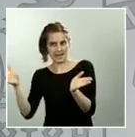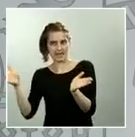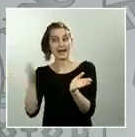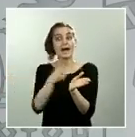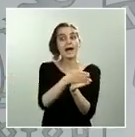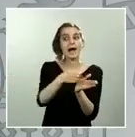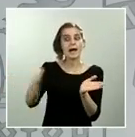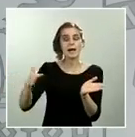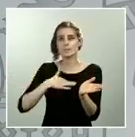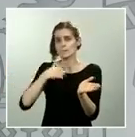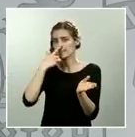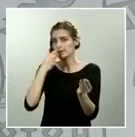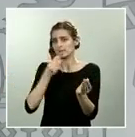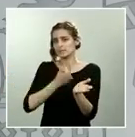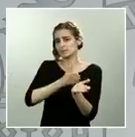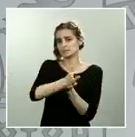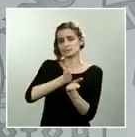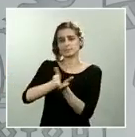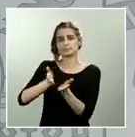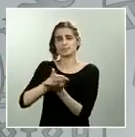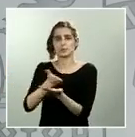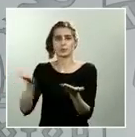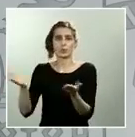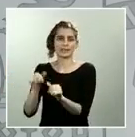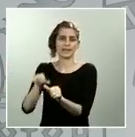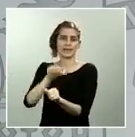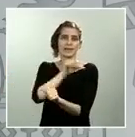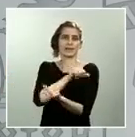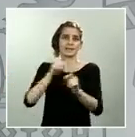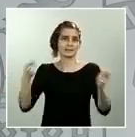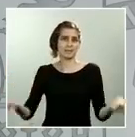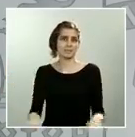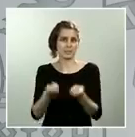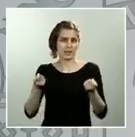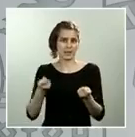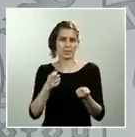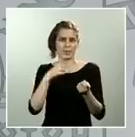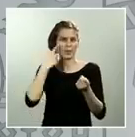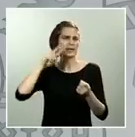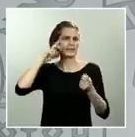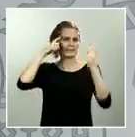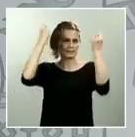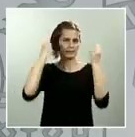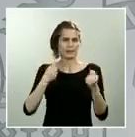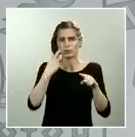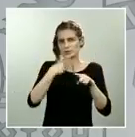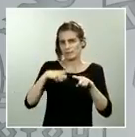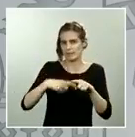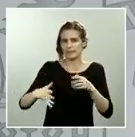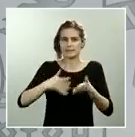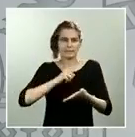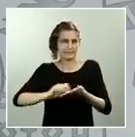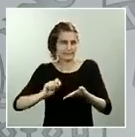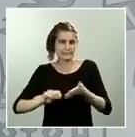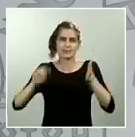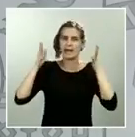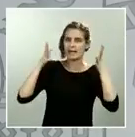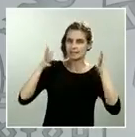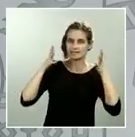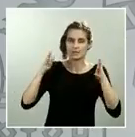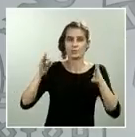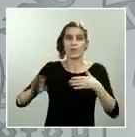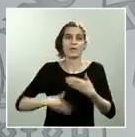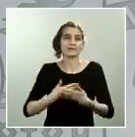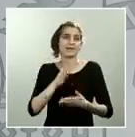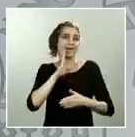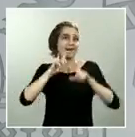han publicado por parte de los diferentes expertos, asesores o de los propios organismos internacionales. Sabéis que el